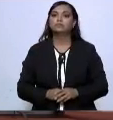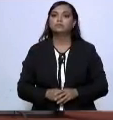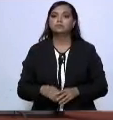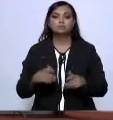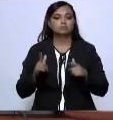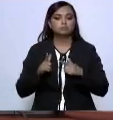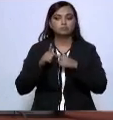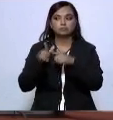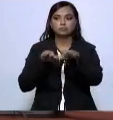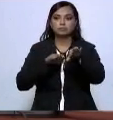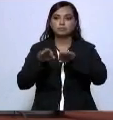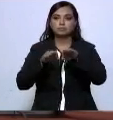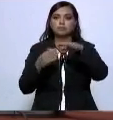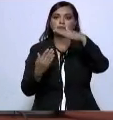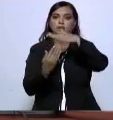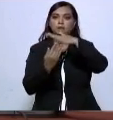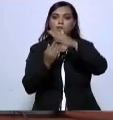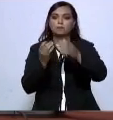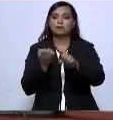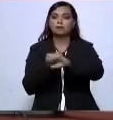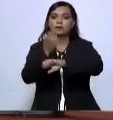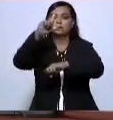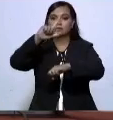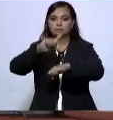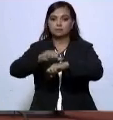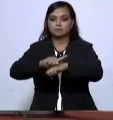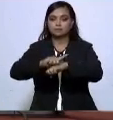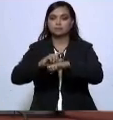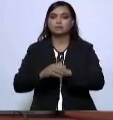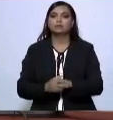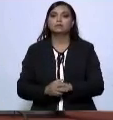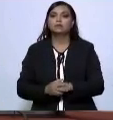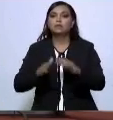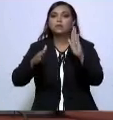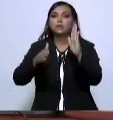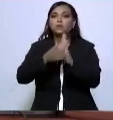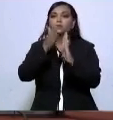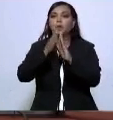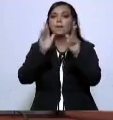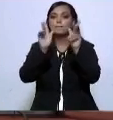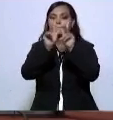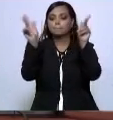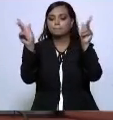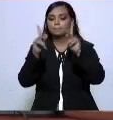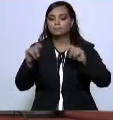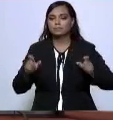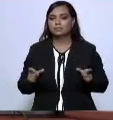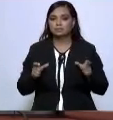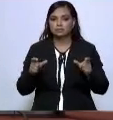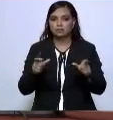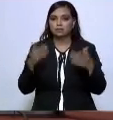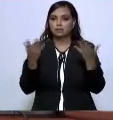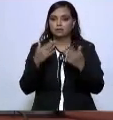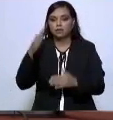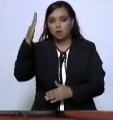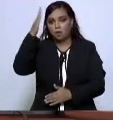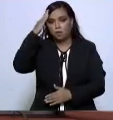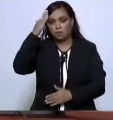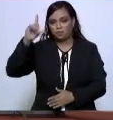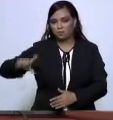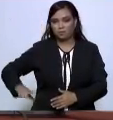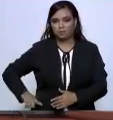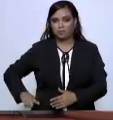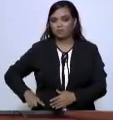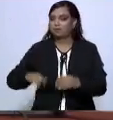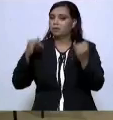trabajando en la Mesa Estatal de Construcción de Paz y Seguridad, encabezada por el señor gobernador,